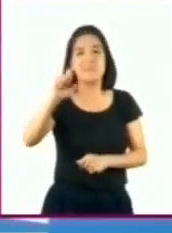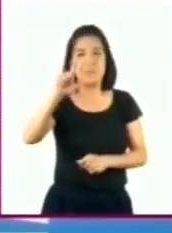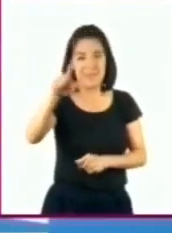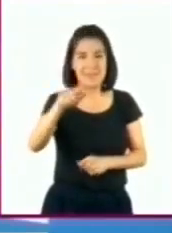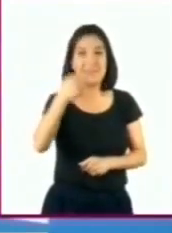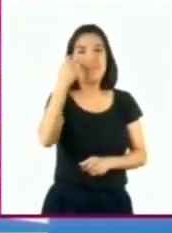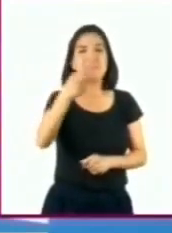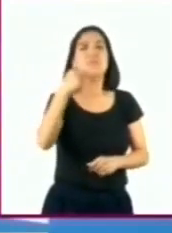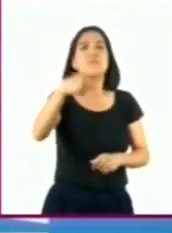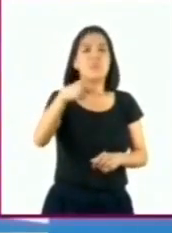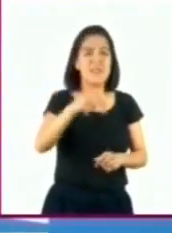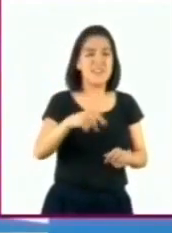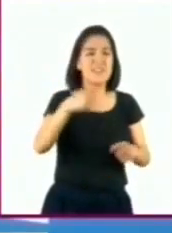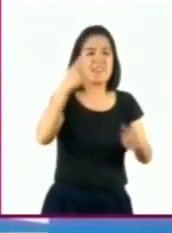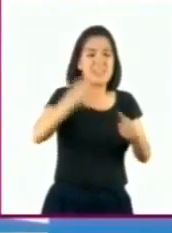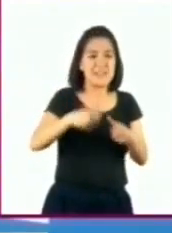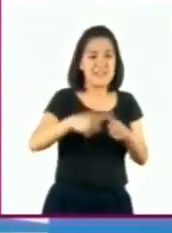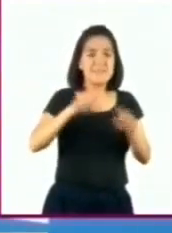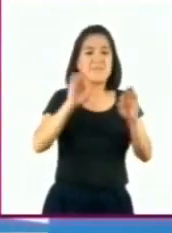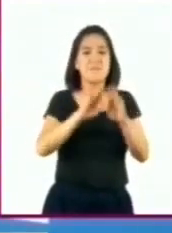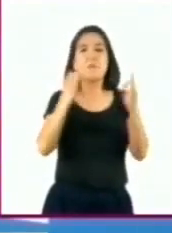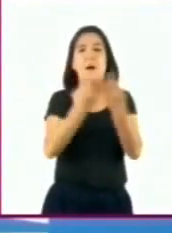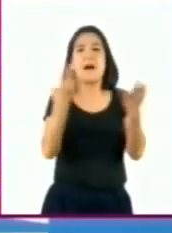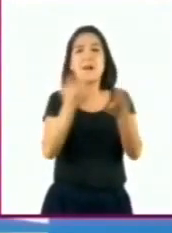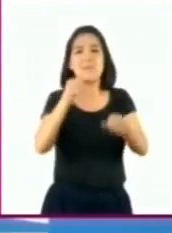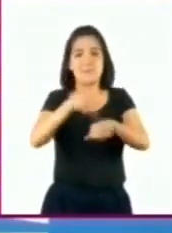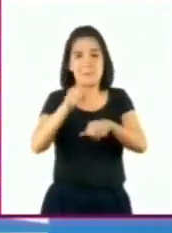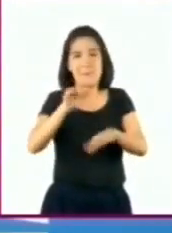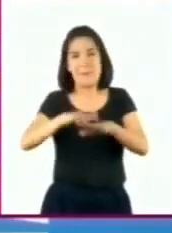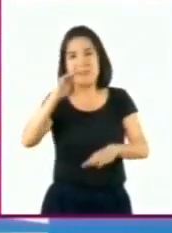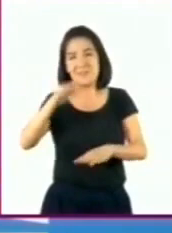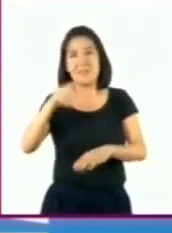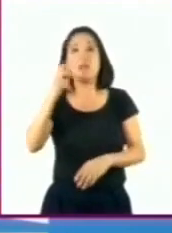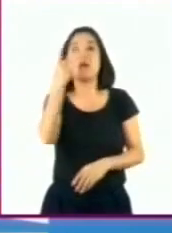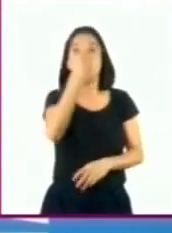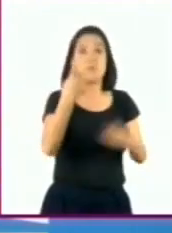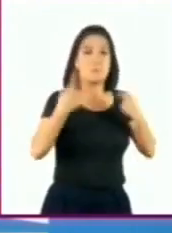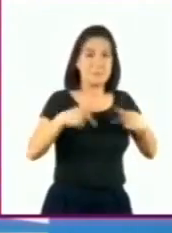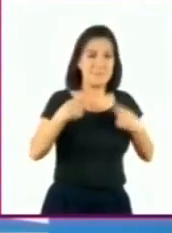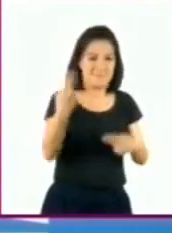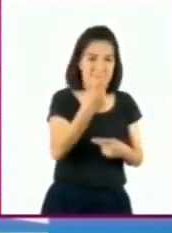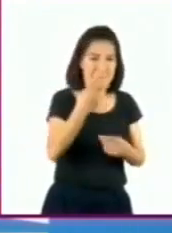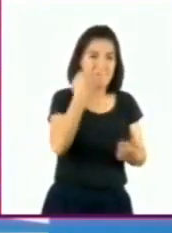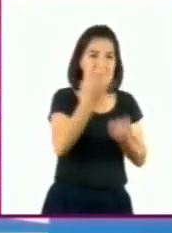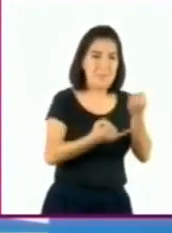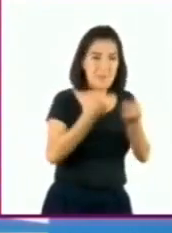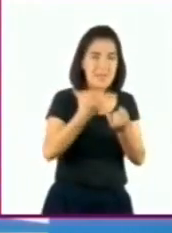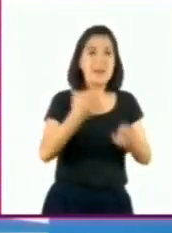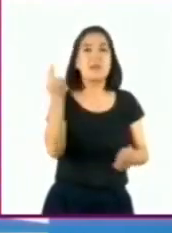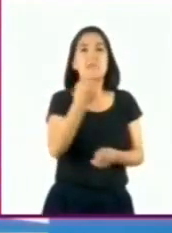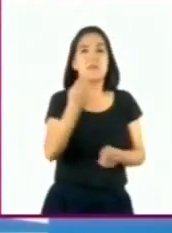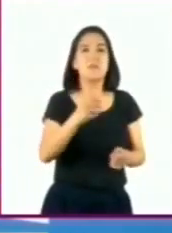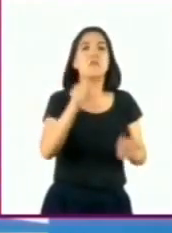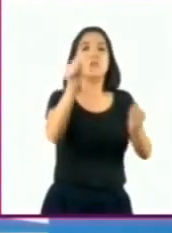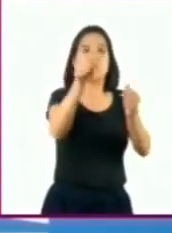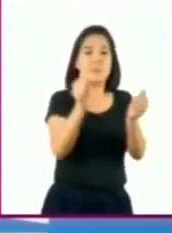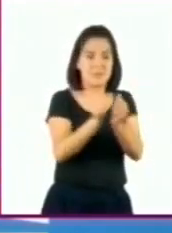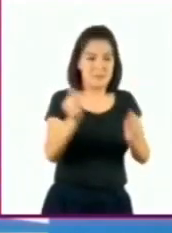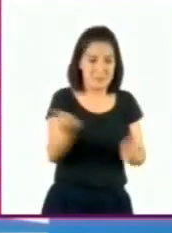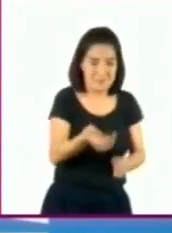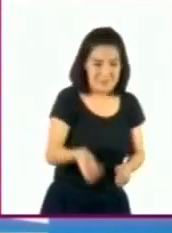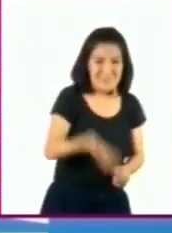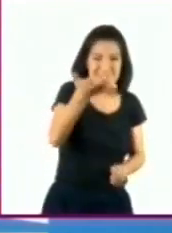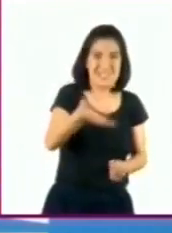llama ¿Quién forma el número más grande? Este juego es para dos personas y es necesario que tengan un dado de seis